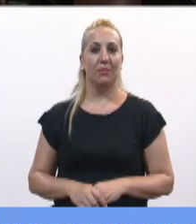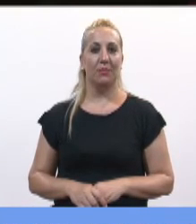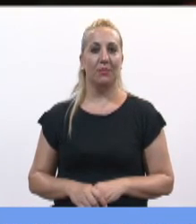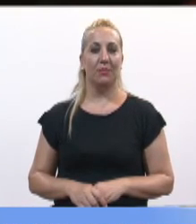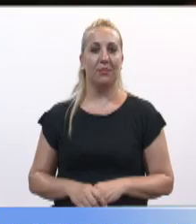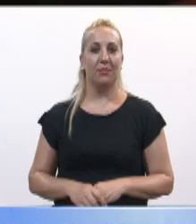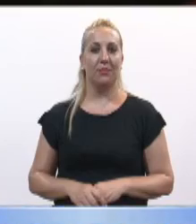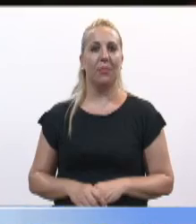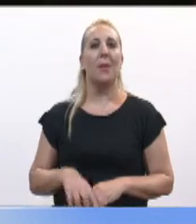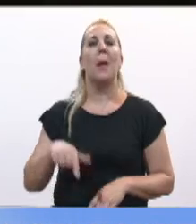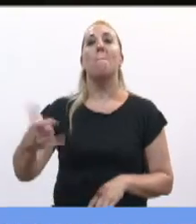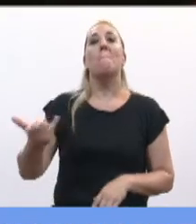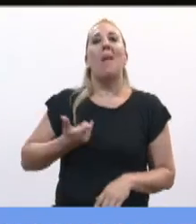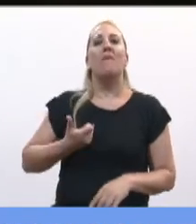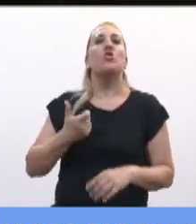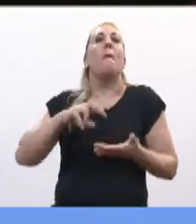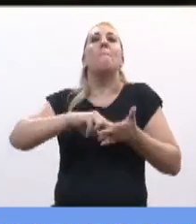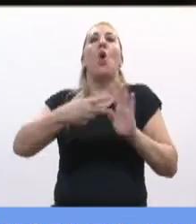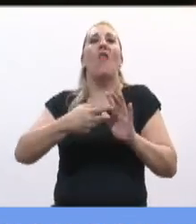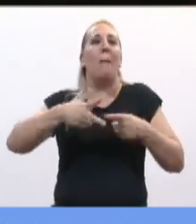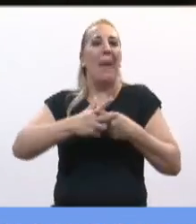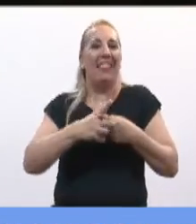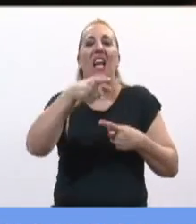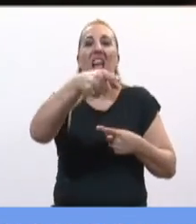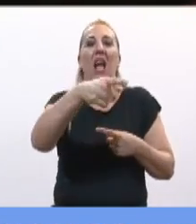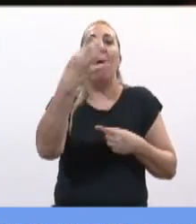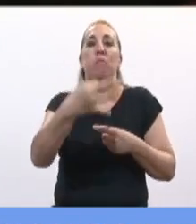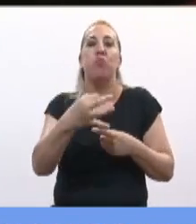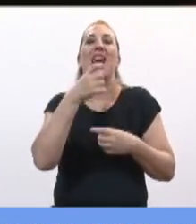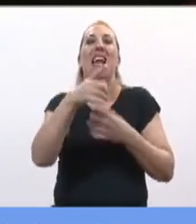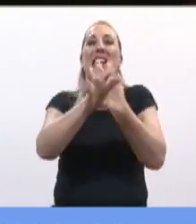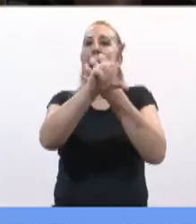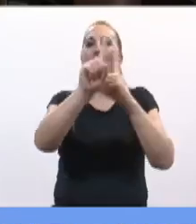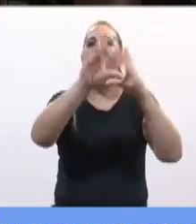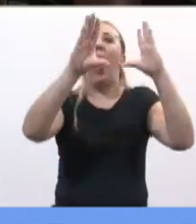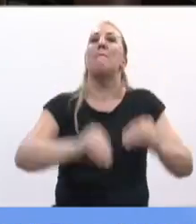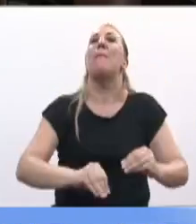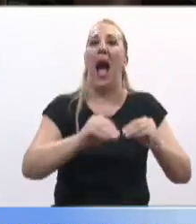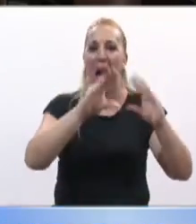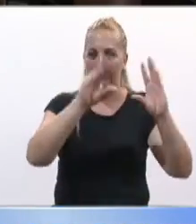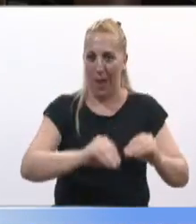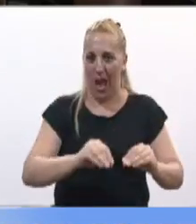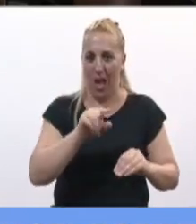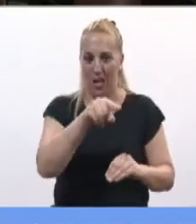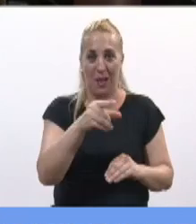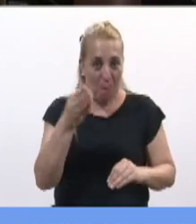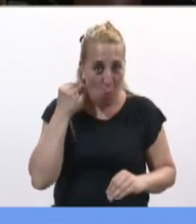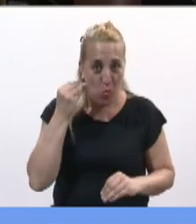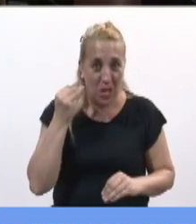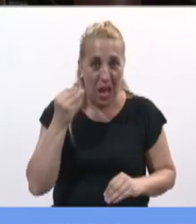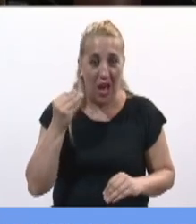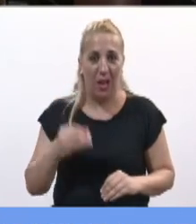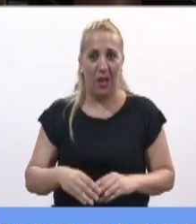Acá me indican que por cuestiones técnicas debería apagar la cámara, senador Romero, su cámara. ¿Me escucha?